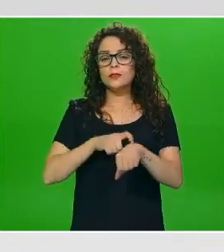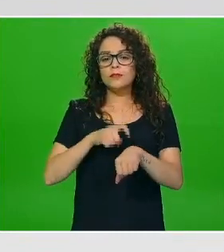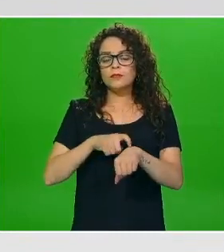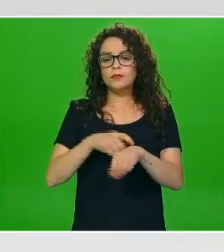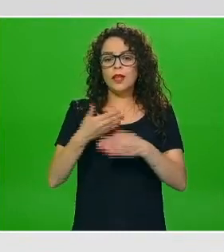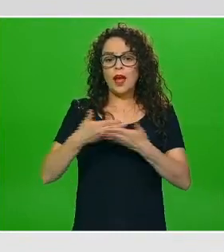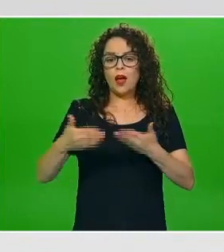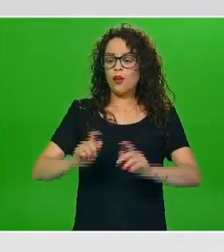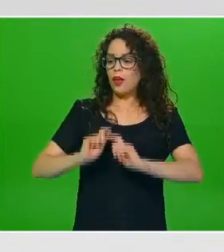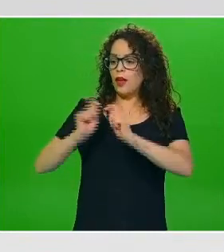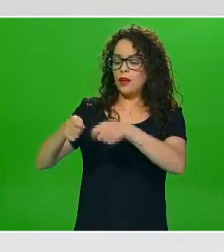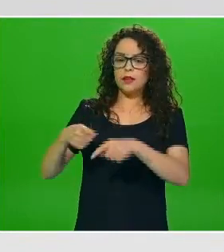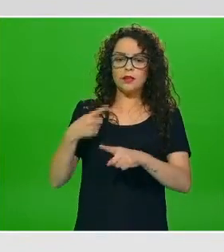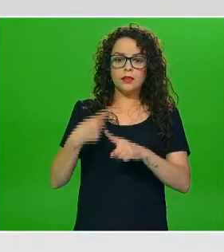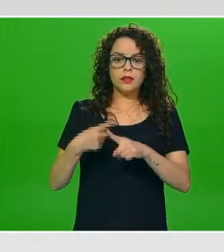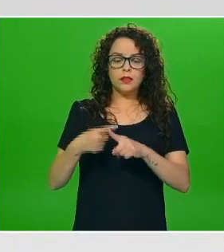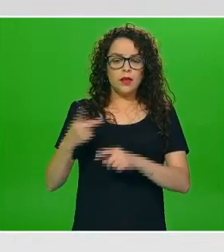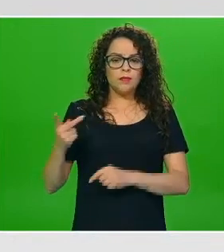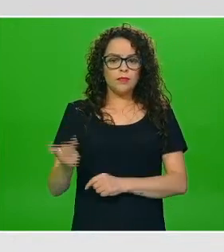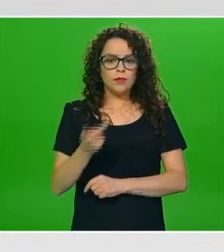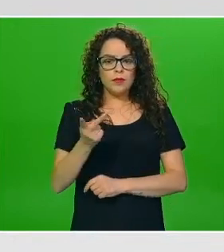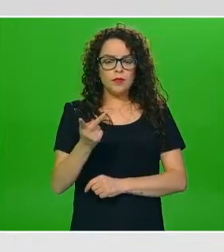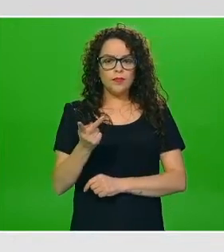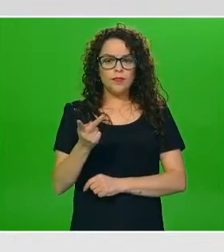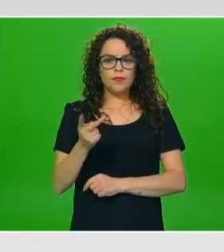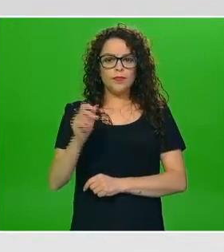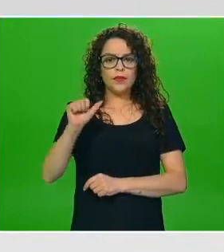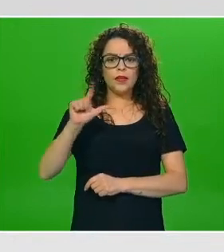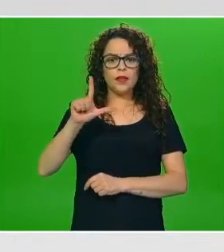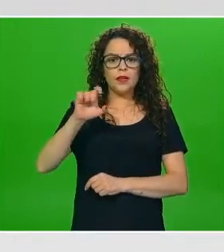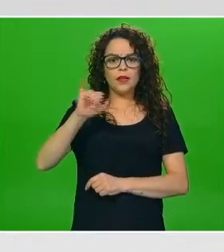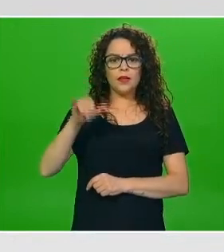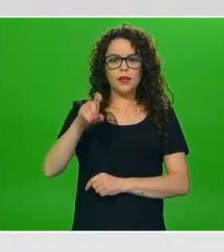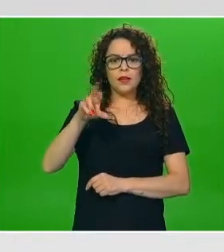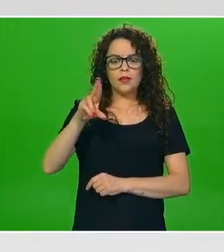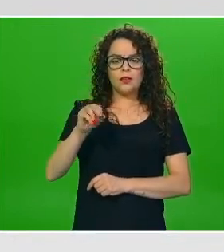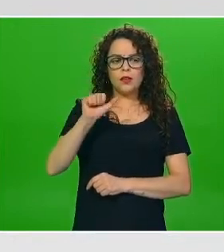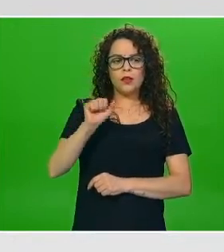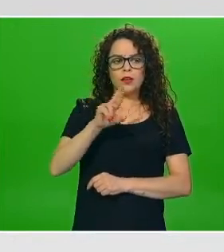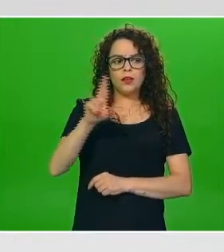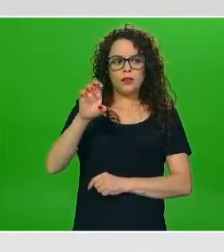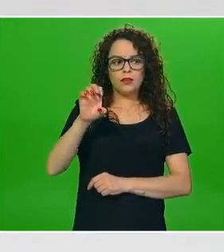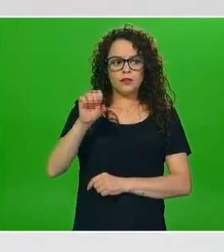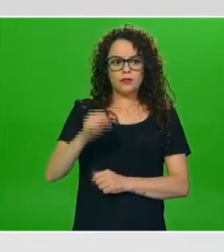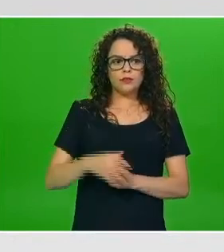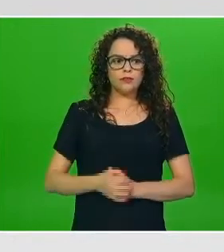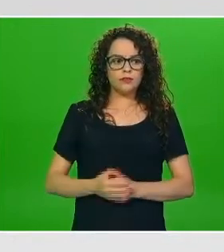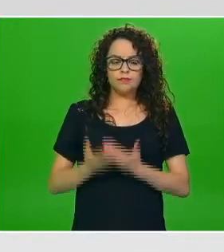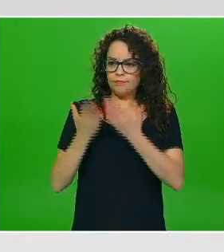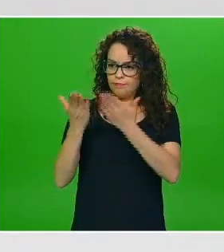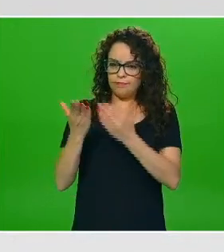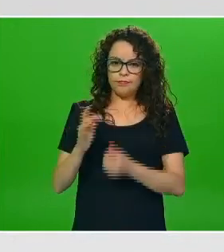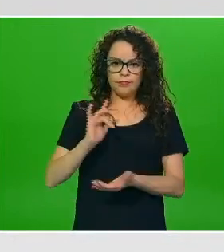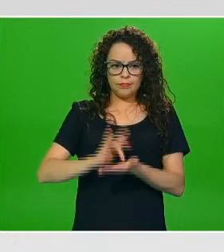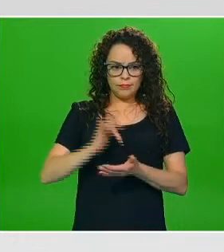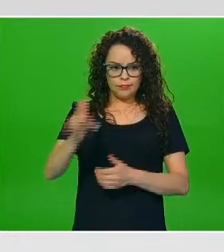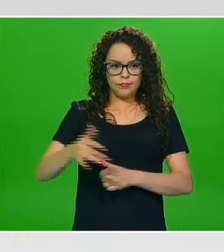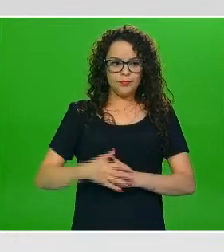pasaríamos la palabra para su pregunta a nuestro compañero Alejandro Arques Alejandro gracias